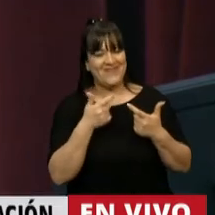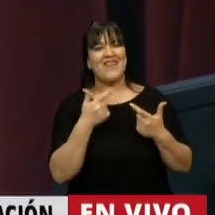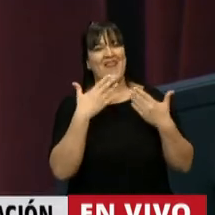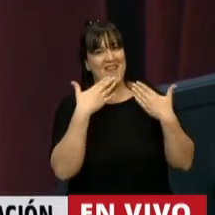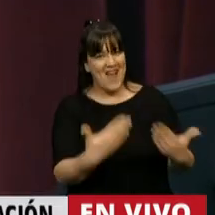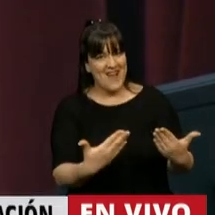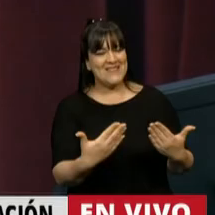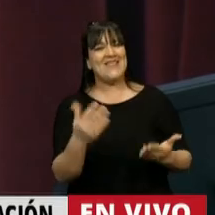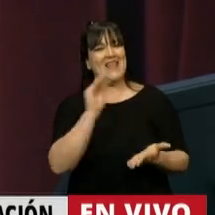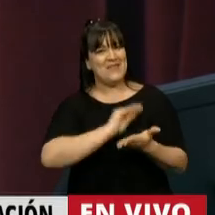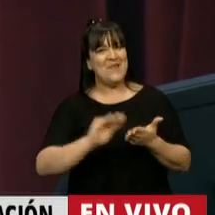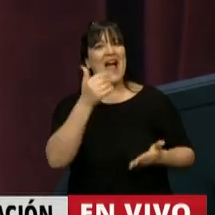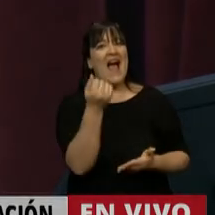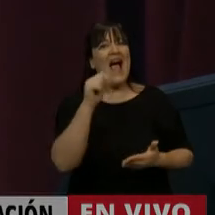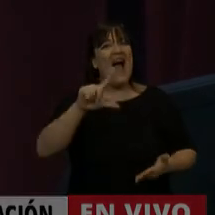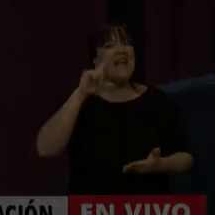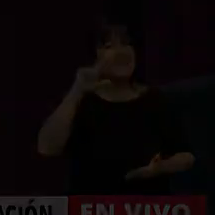Gracias, diputada Alicia París. y'all.